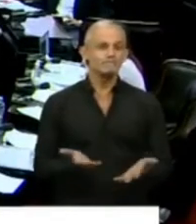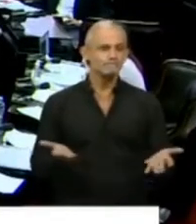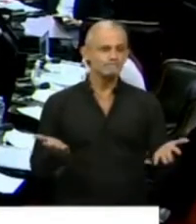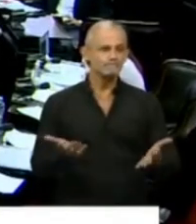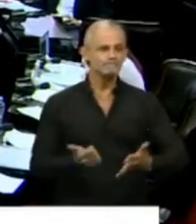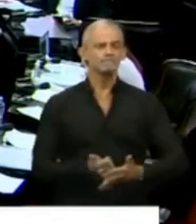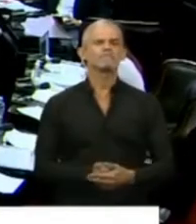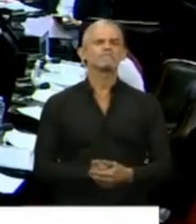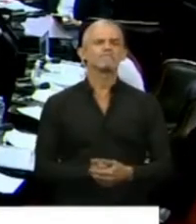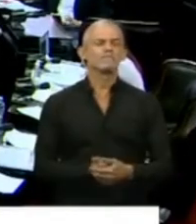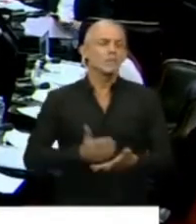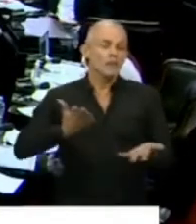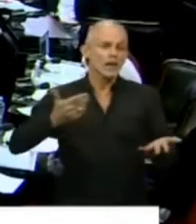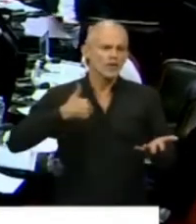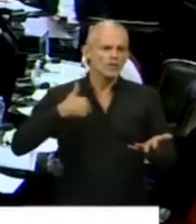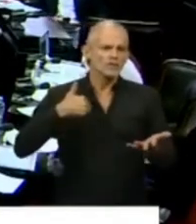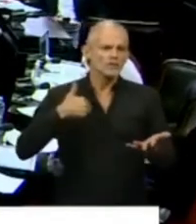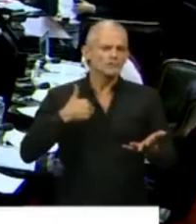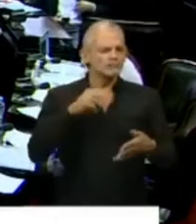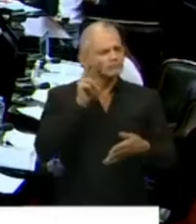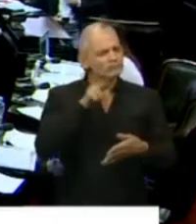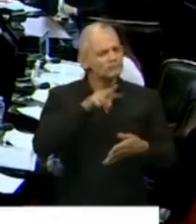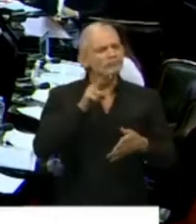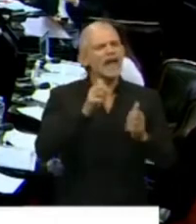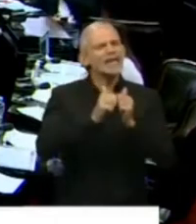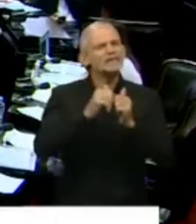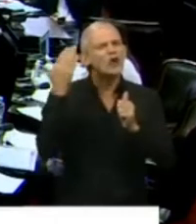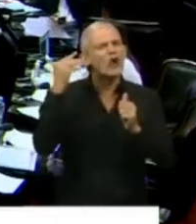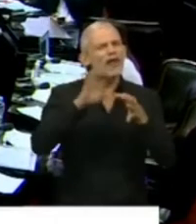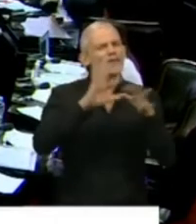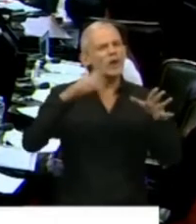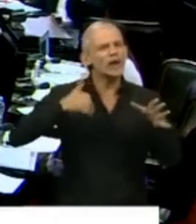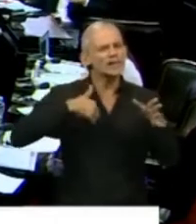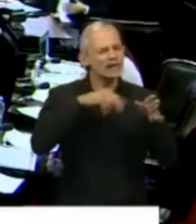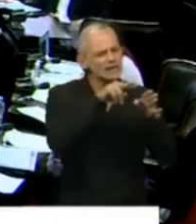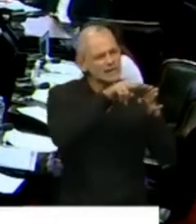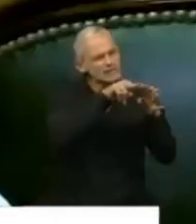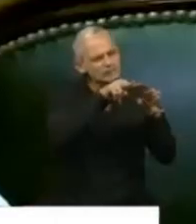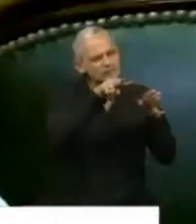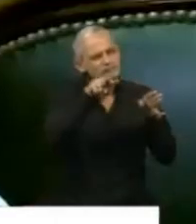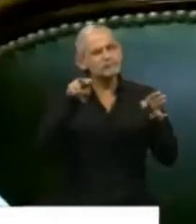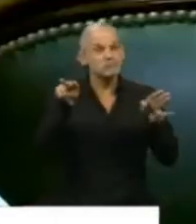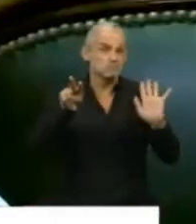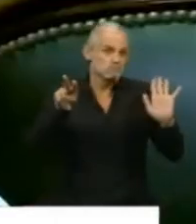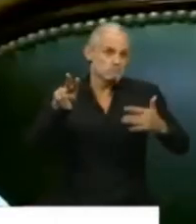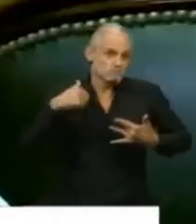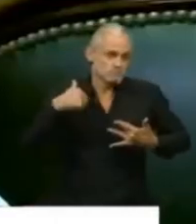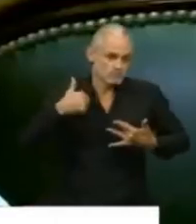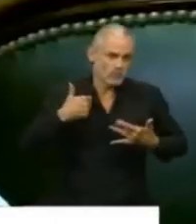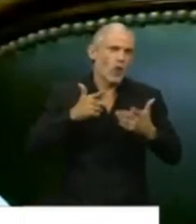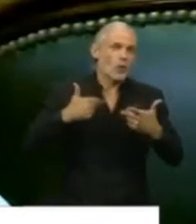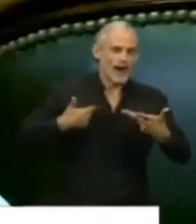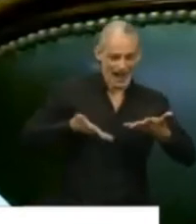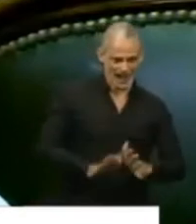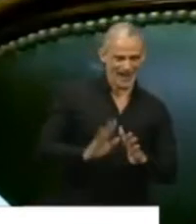cuando uno revisa la historia de la democracia en Argentina, por lo menos a los que tuvimos la suerte de